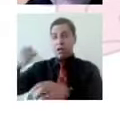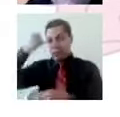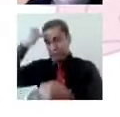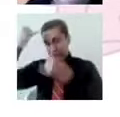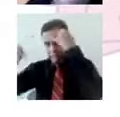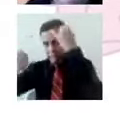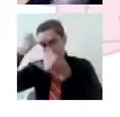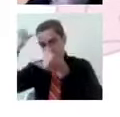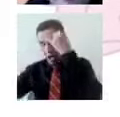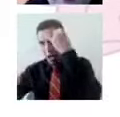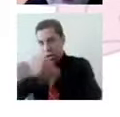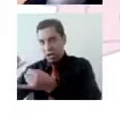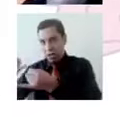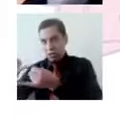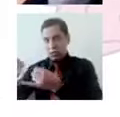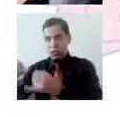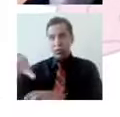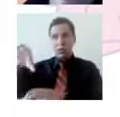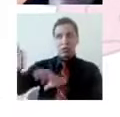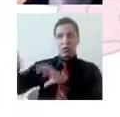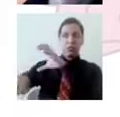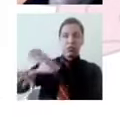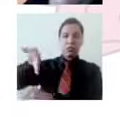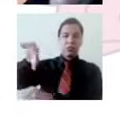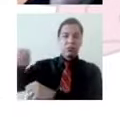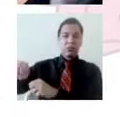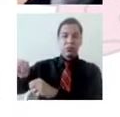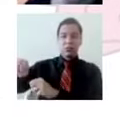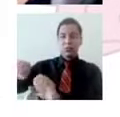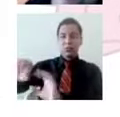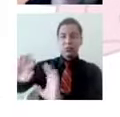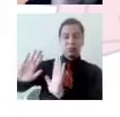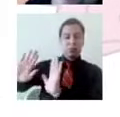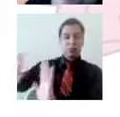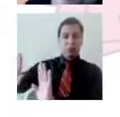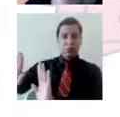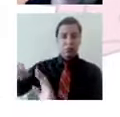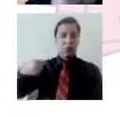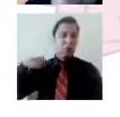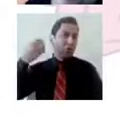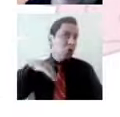prejuicios ya son las ideas preconcebidas a partir de lo que yo he escuchado.